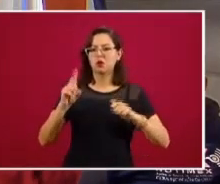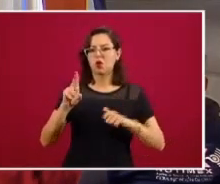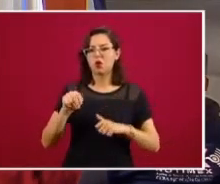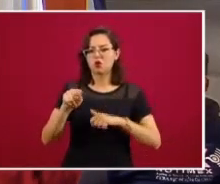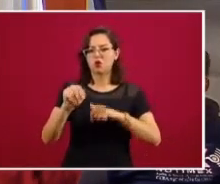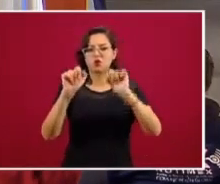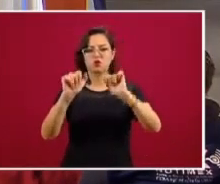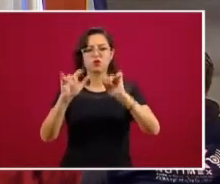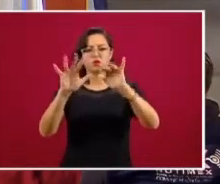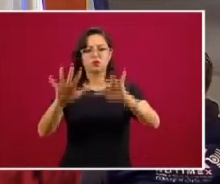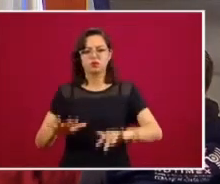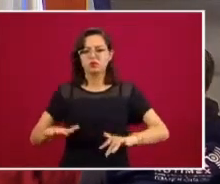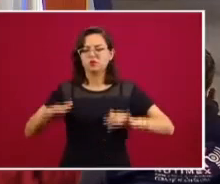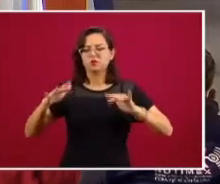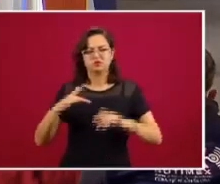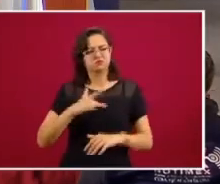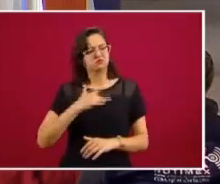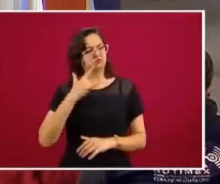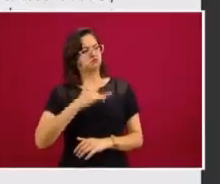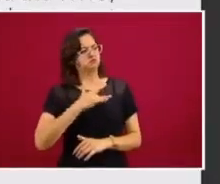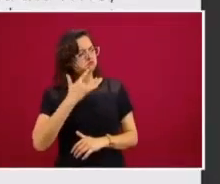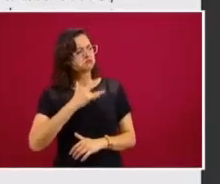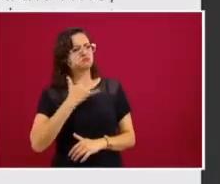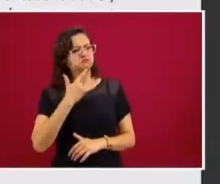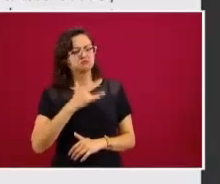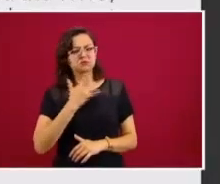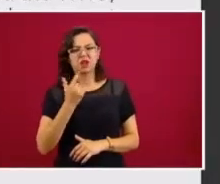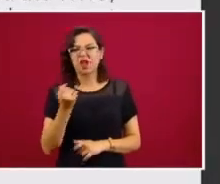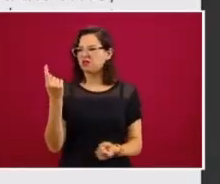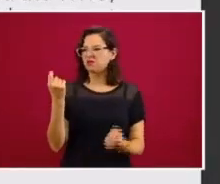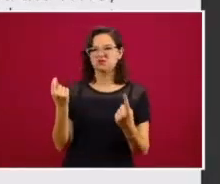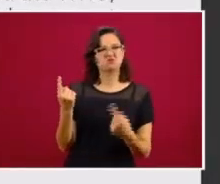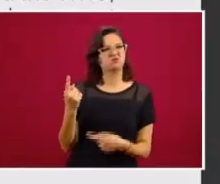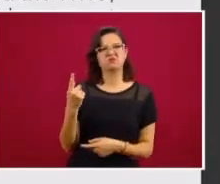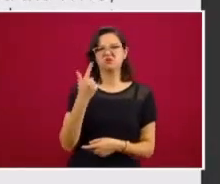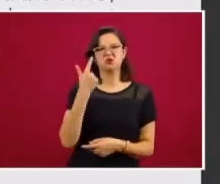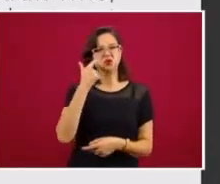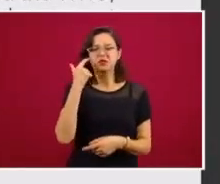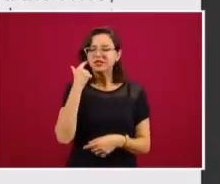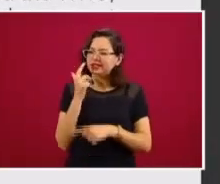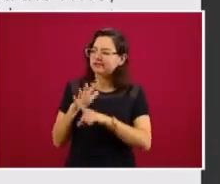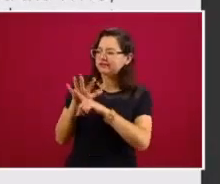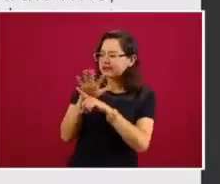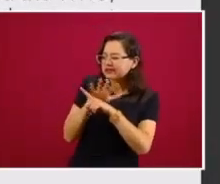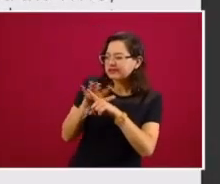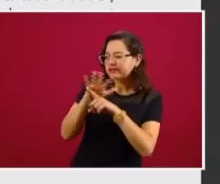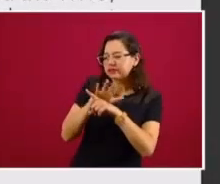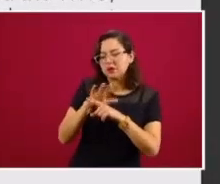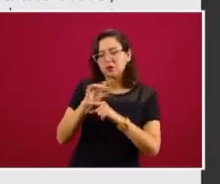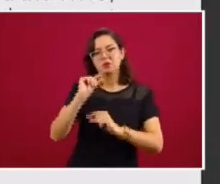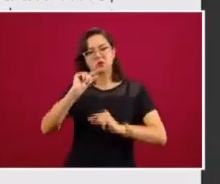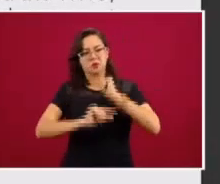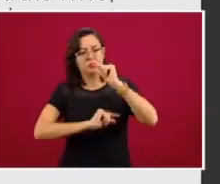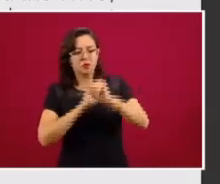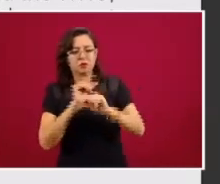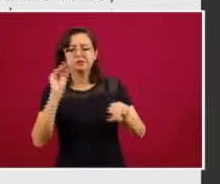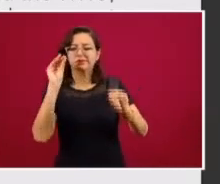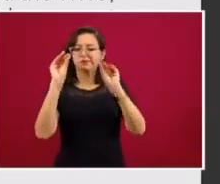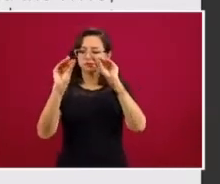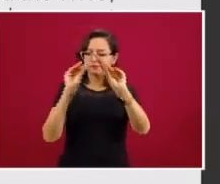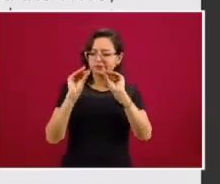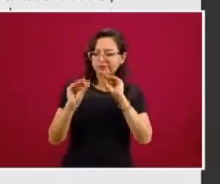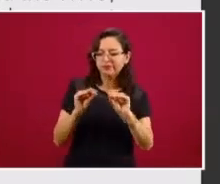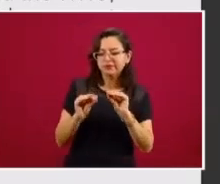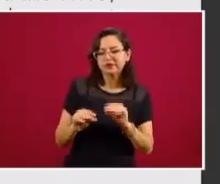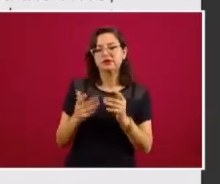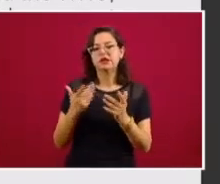convenciendo a algunos escépticos. Hicimos pequeñas modificaciones para tratar de darle espacio a